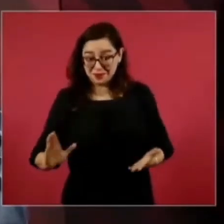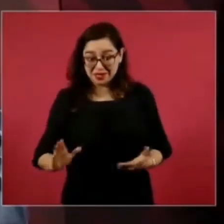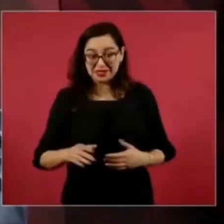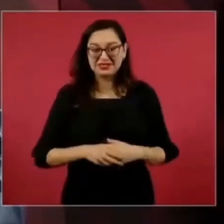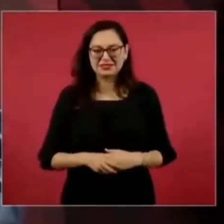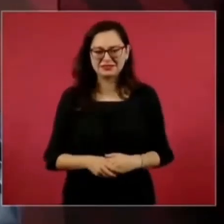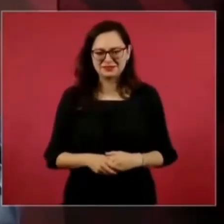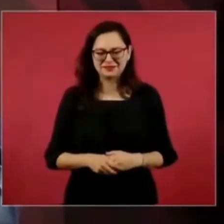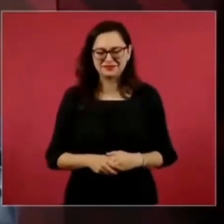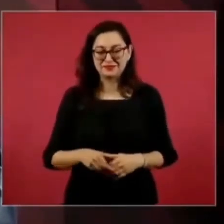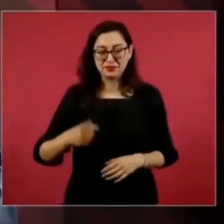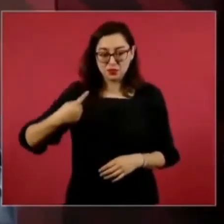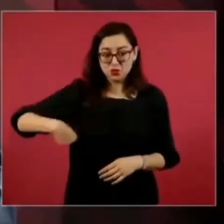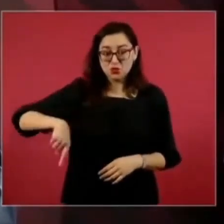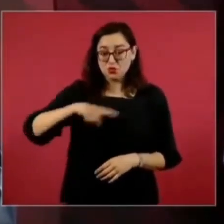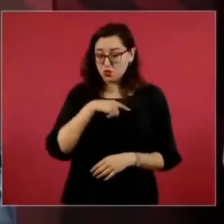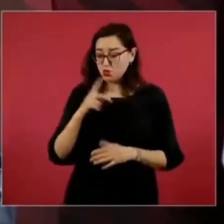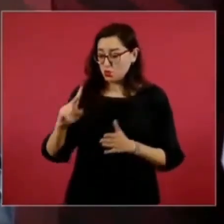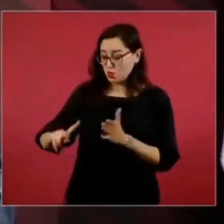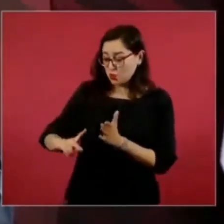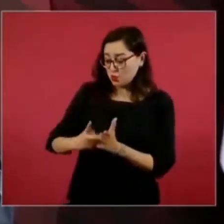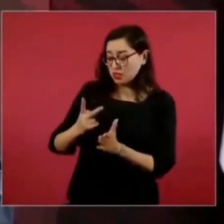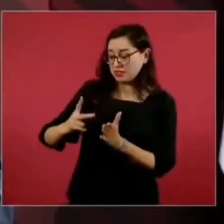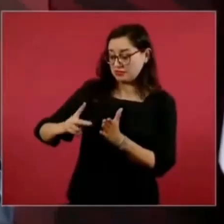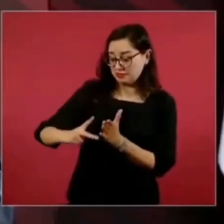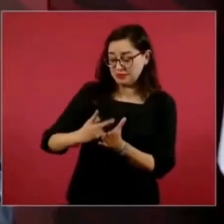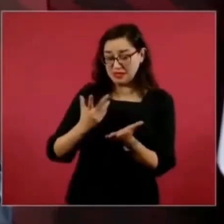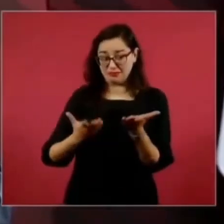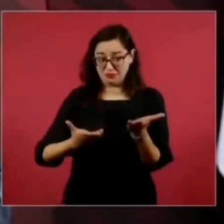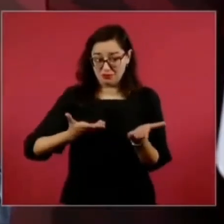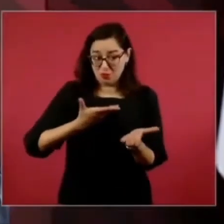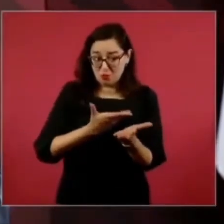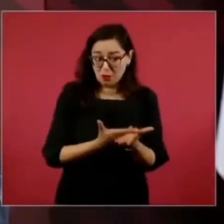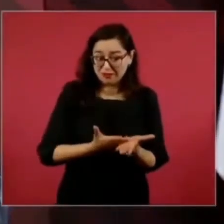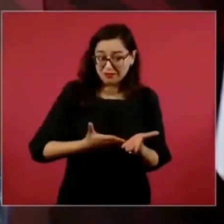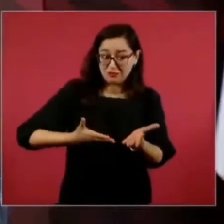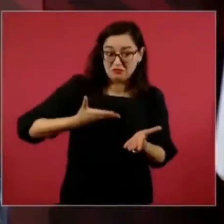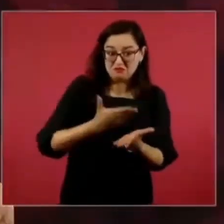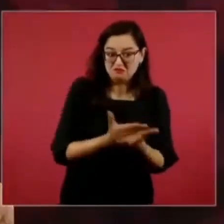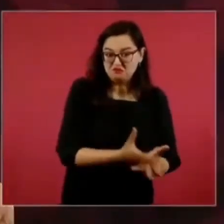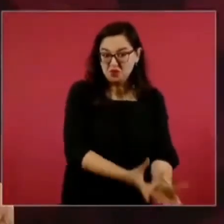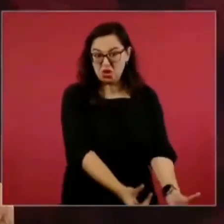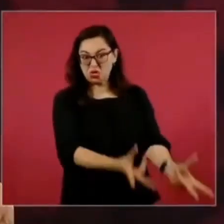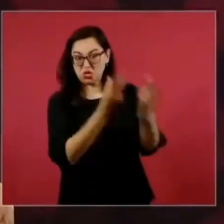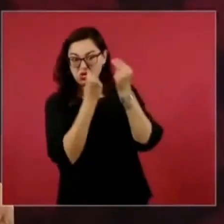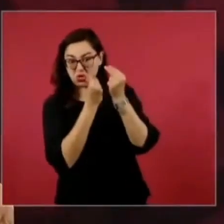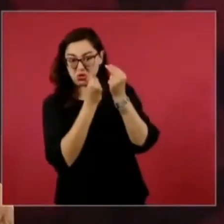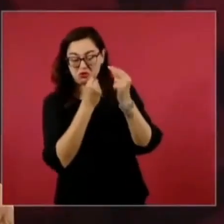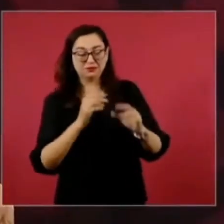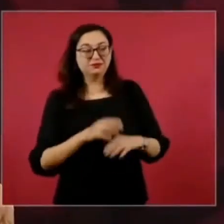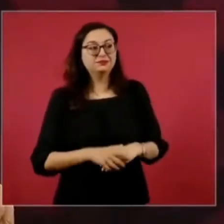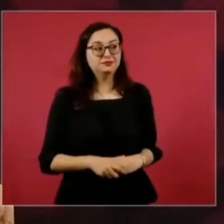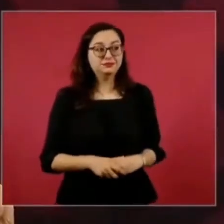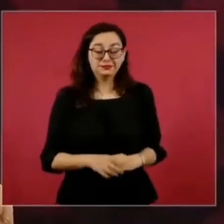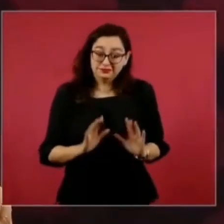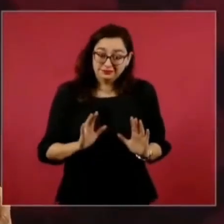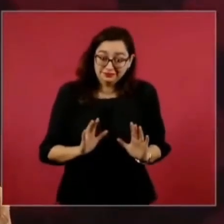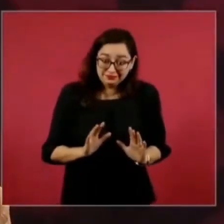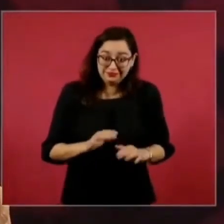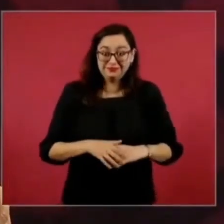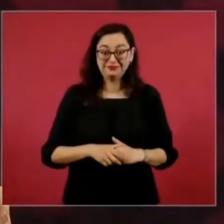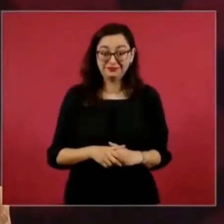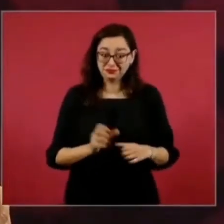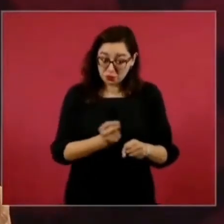queremos que haya antidemocracia en nuestro país, somos demócratas